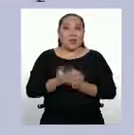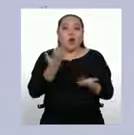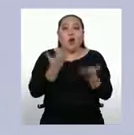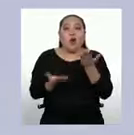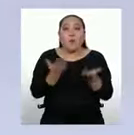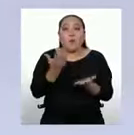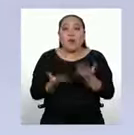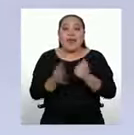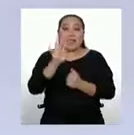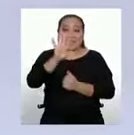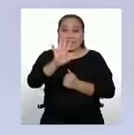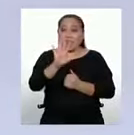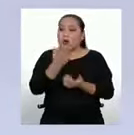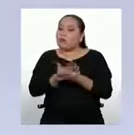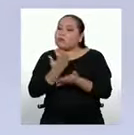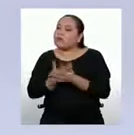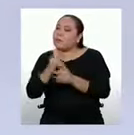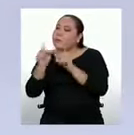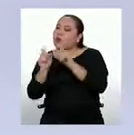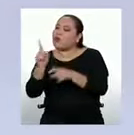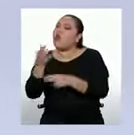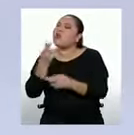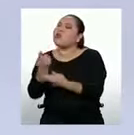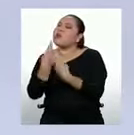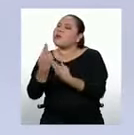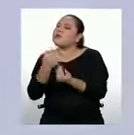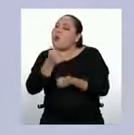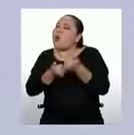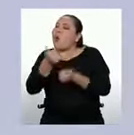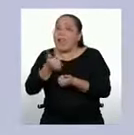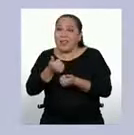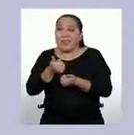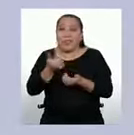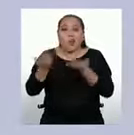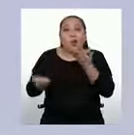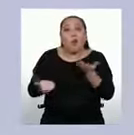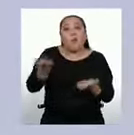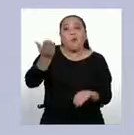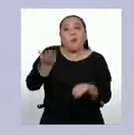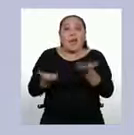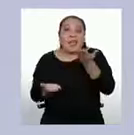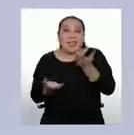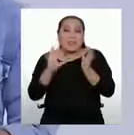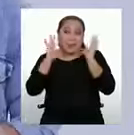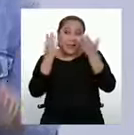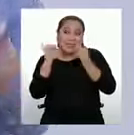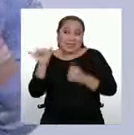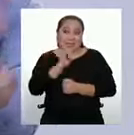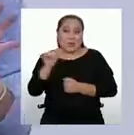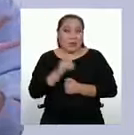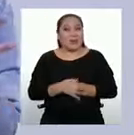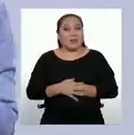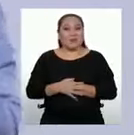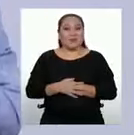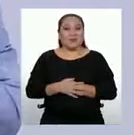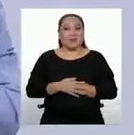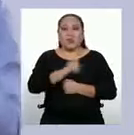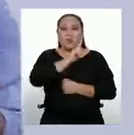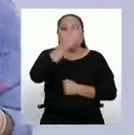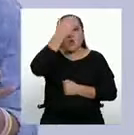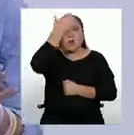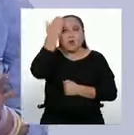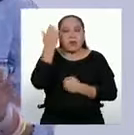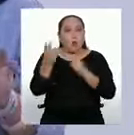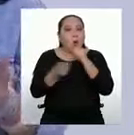amigos y pídes a ellos también que te cuenten sus resultados. La idea es que los comparen y que vean qué tan similares son. No olvides